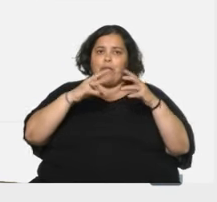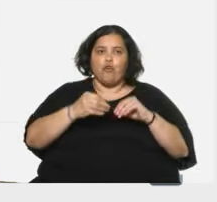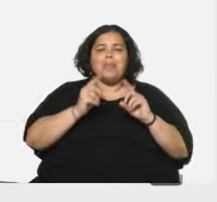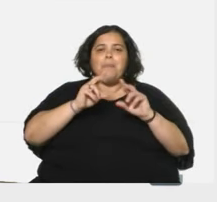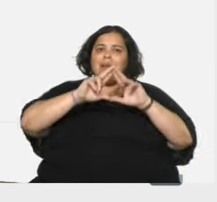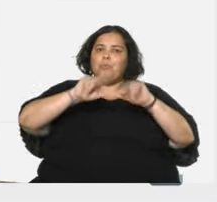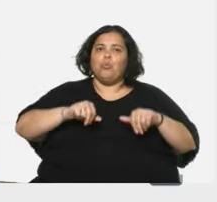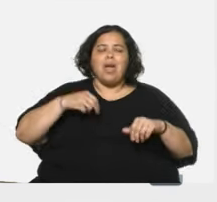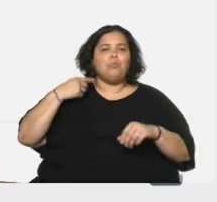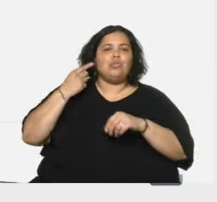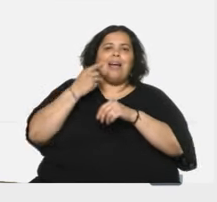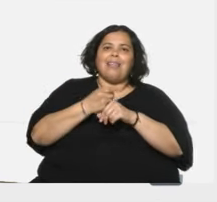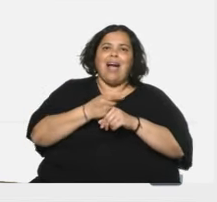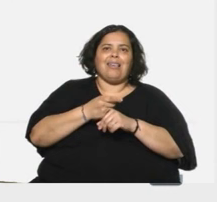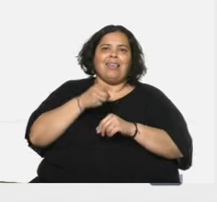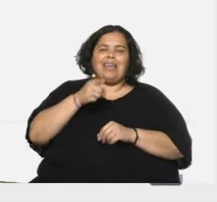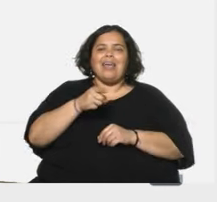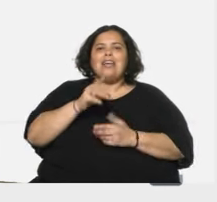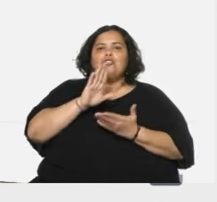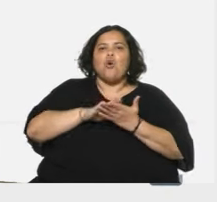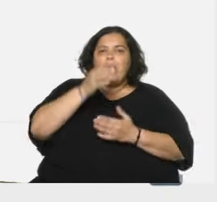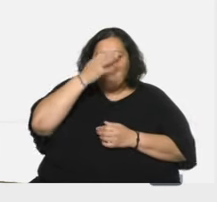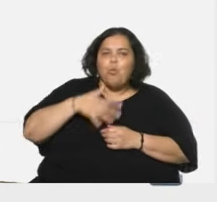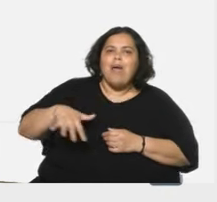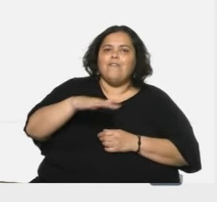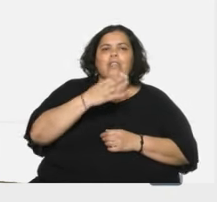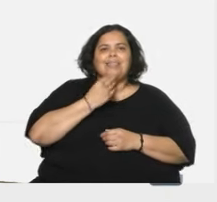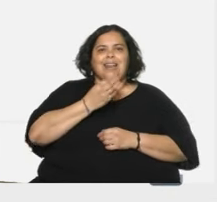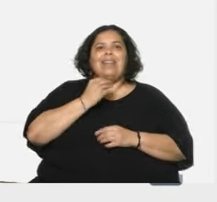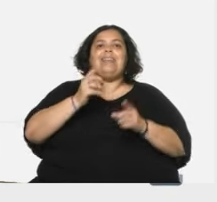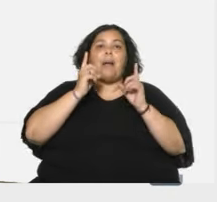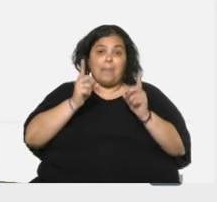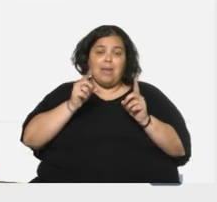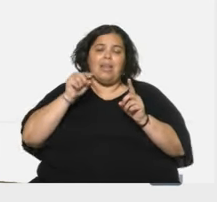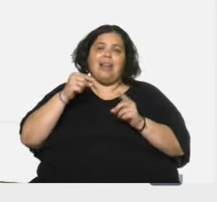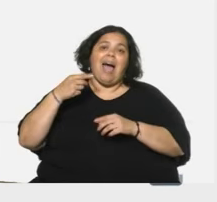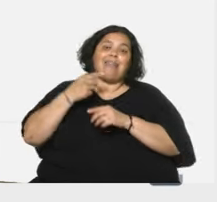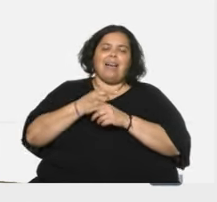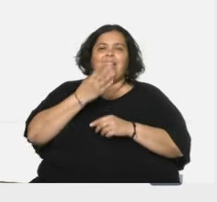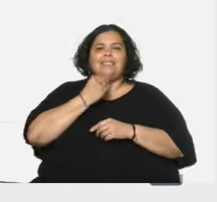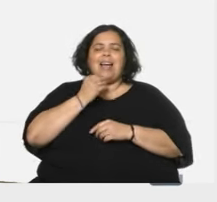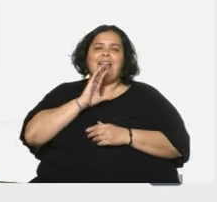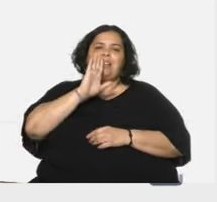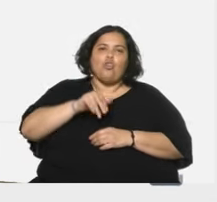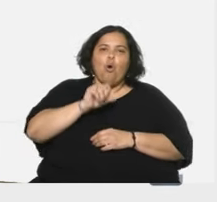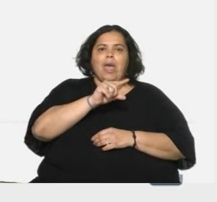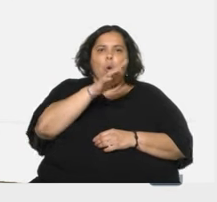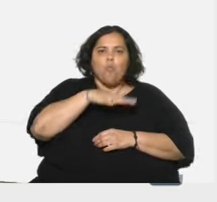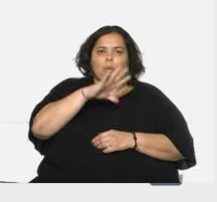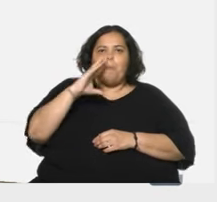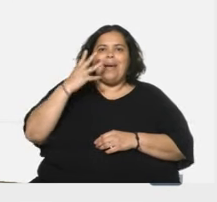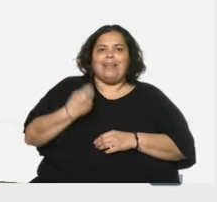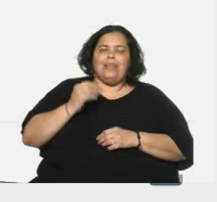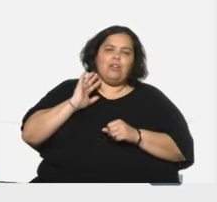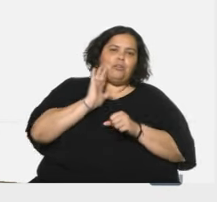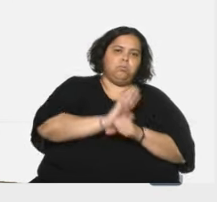repudiamos el ataque fundamentalista sobre el pueblo de Israel, tanto como el ataque de Israel sobre un pueblo palestino oprimido hace décadas. Para este